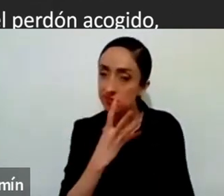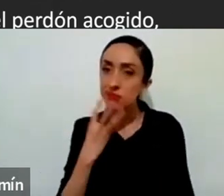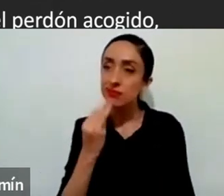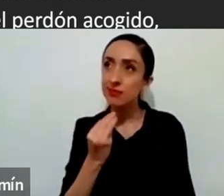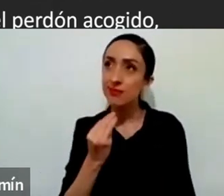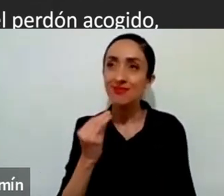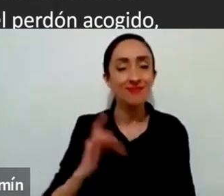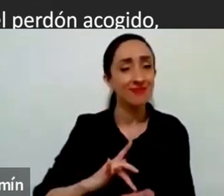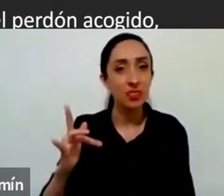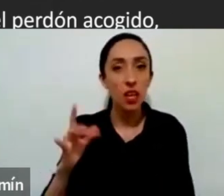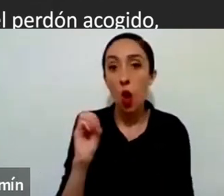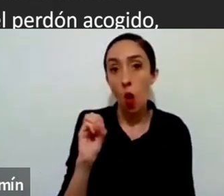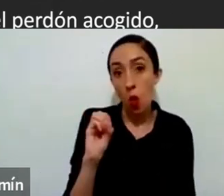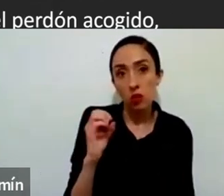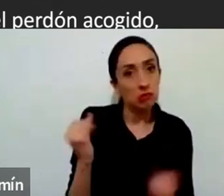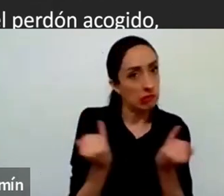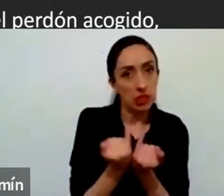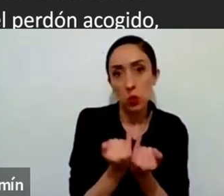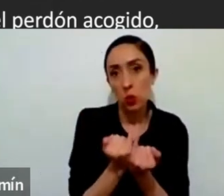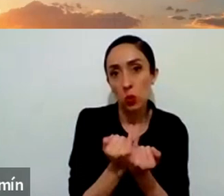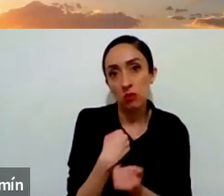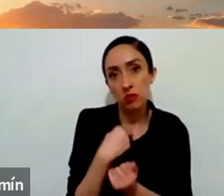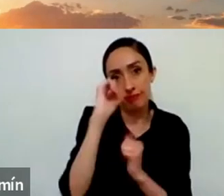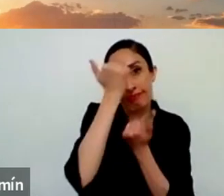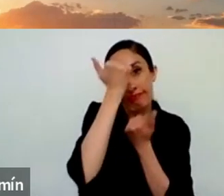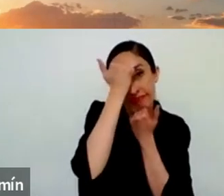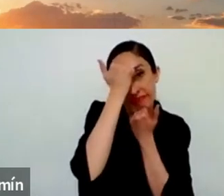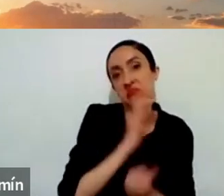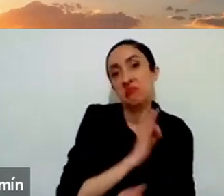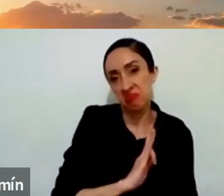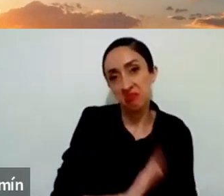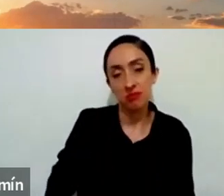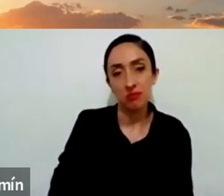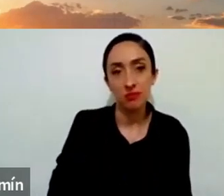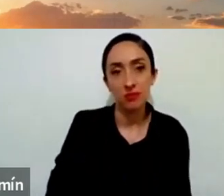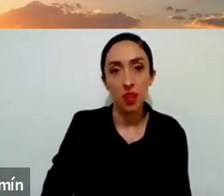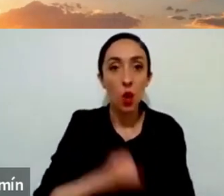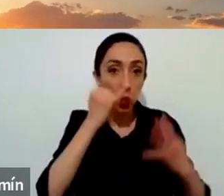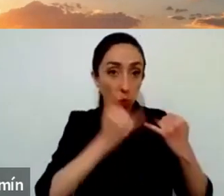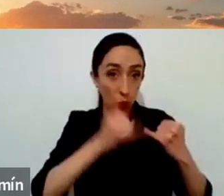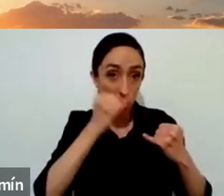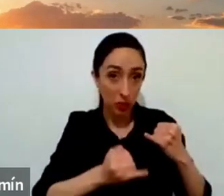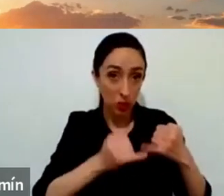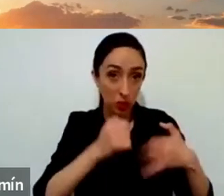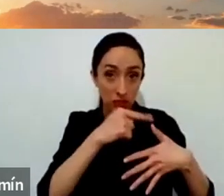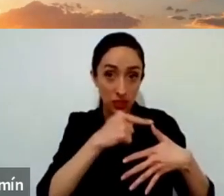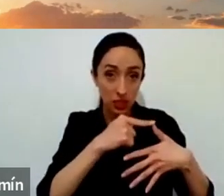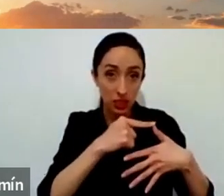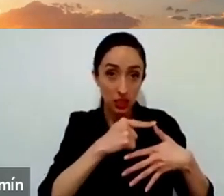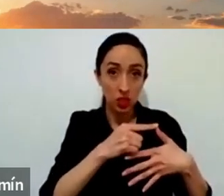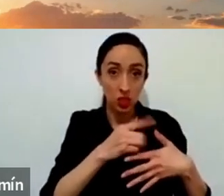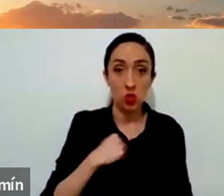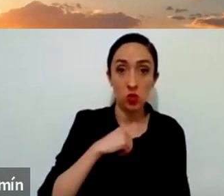al arrepentimiento. Y finalmente, hacer enmienda o mirar hacia el futuro con